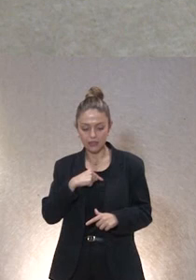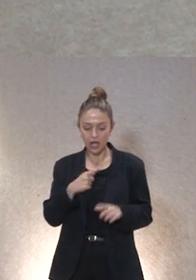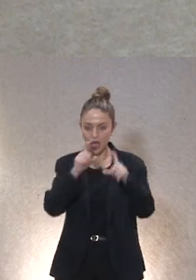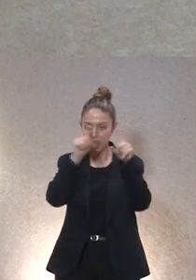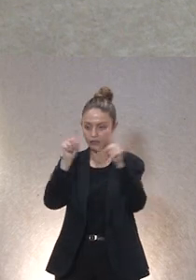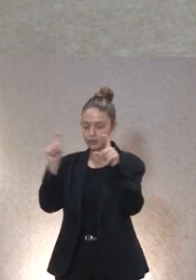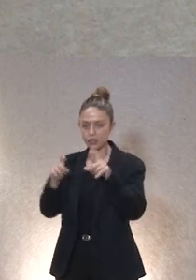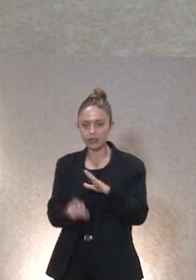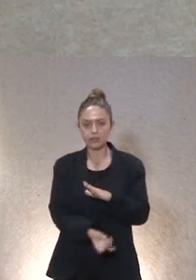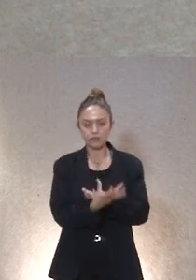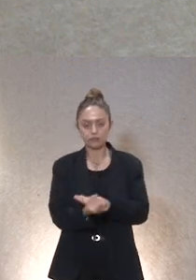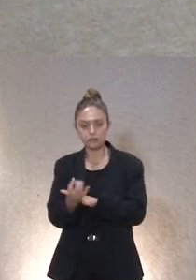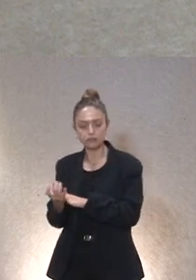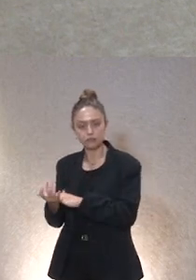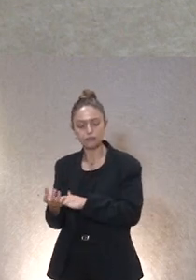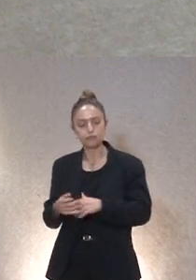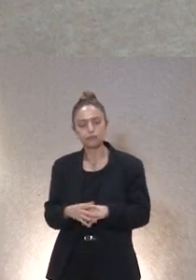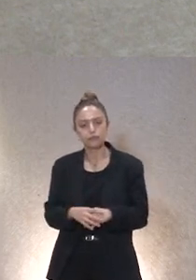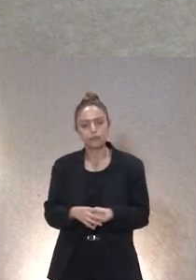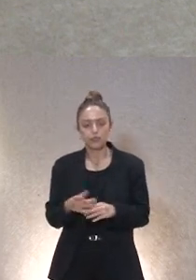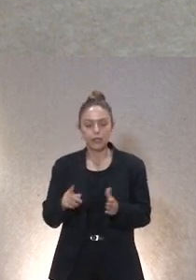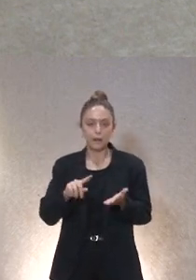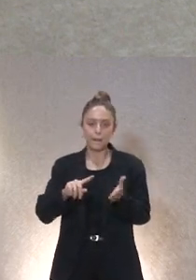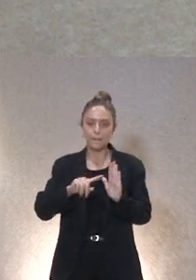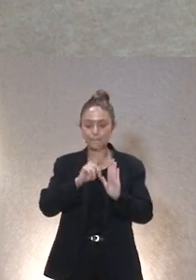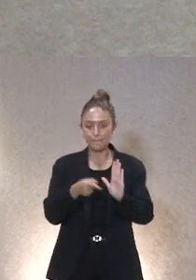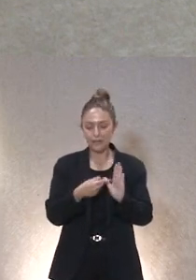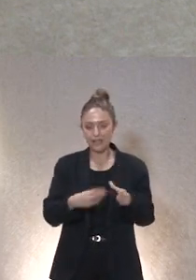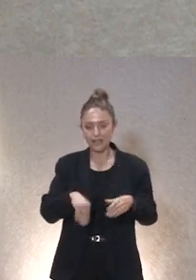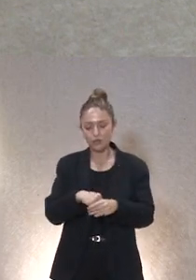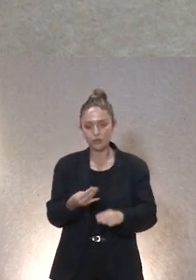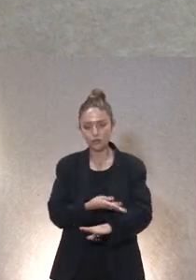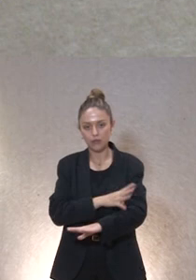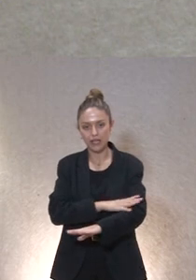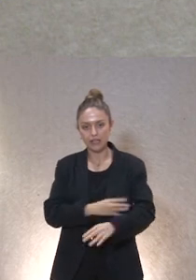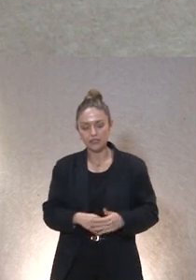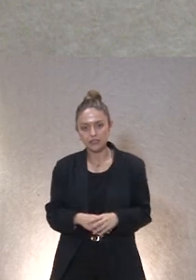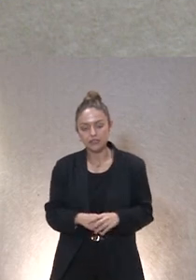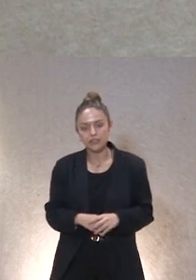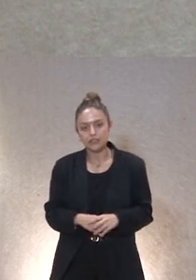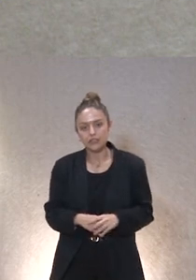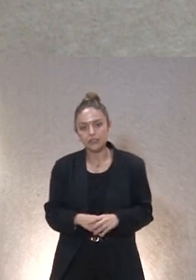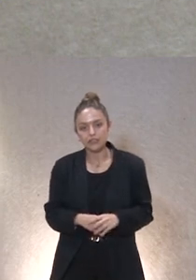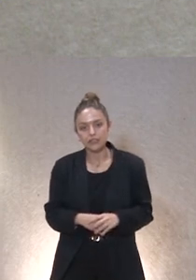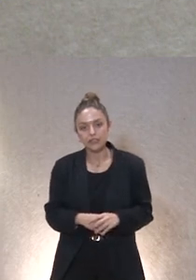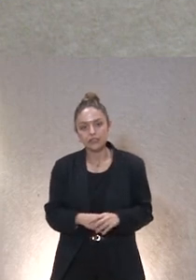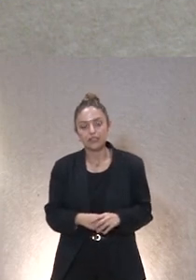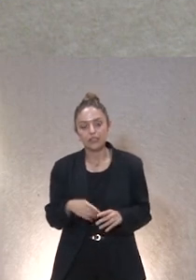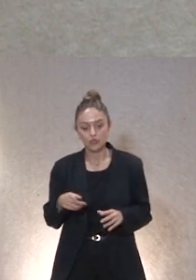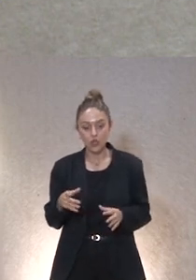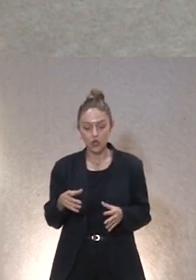entidades que forman parte de Plena Inclusión en Baleares ¿no? yo creo que las comisiones de ética donde los